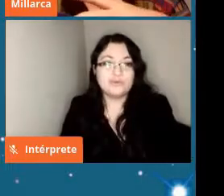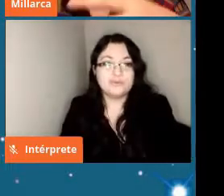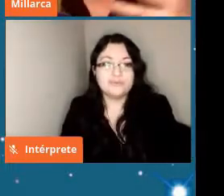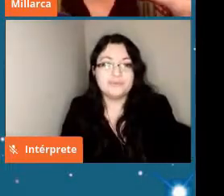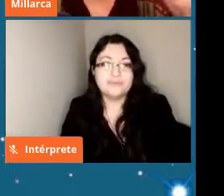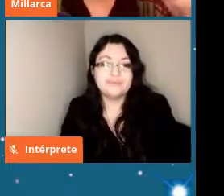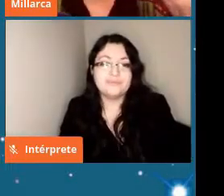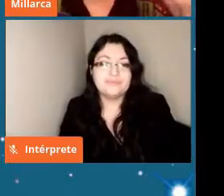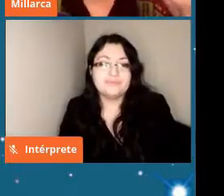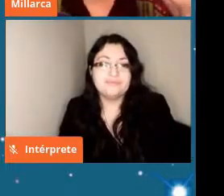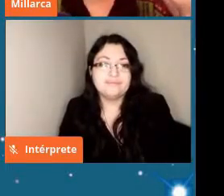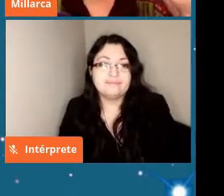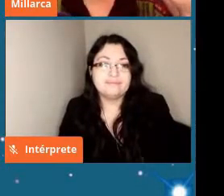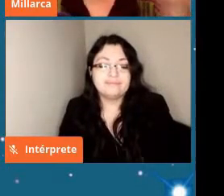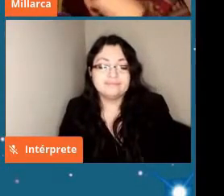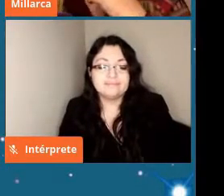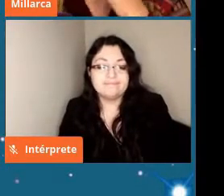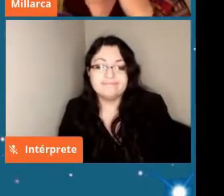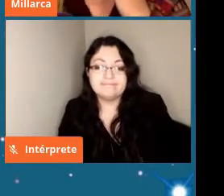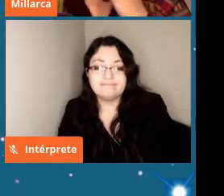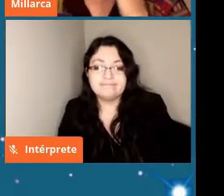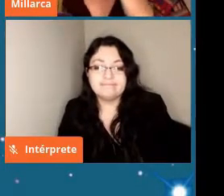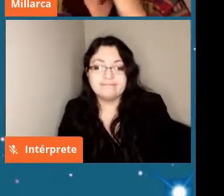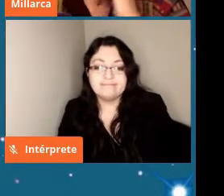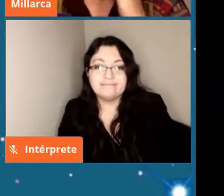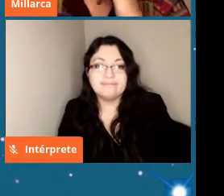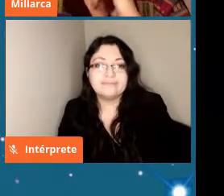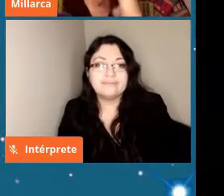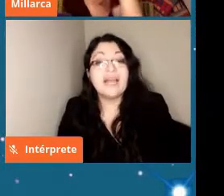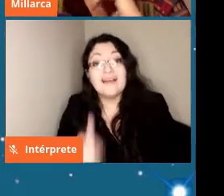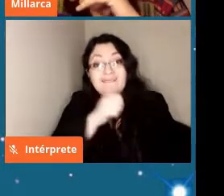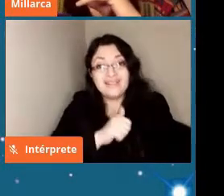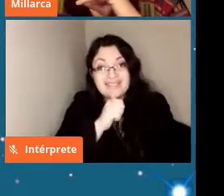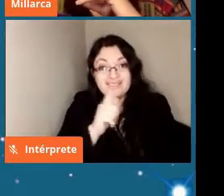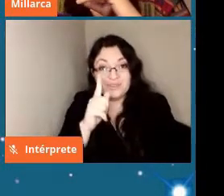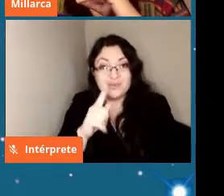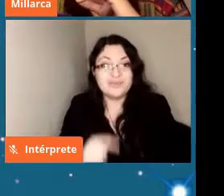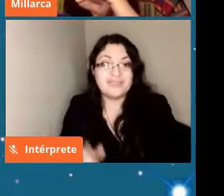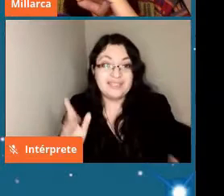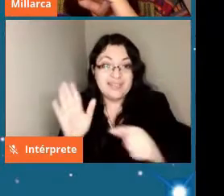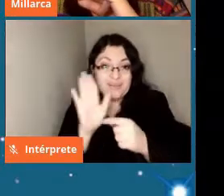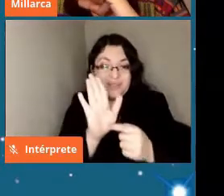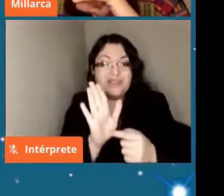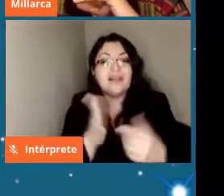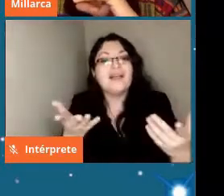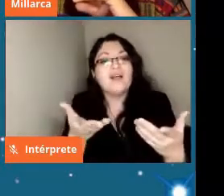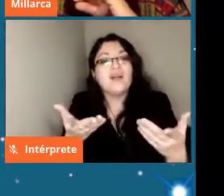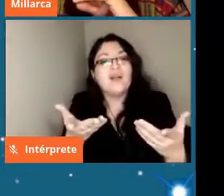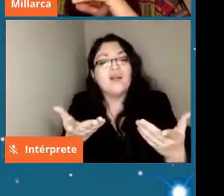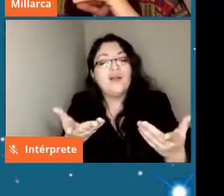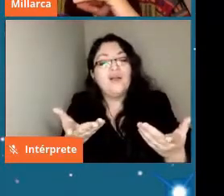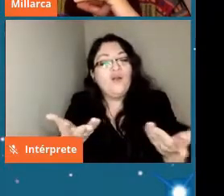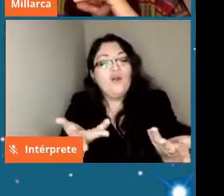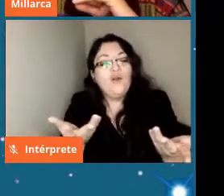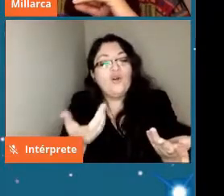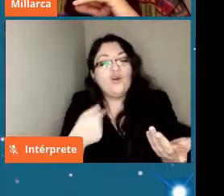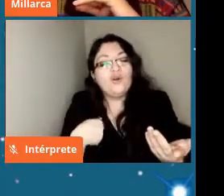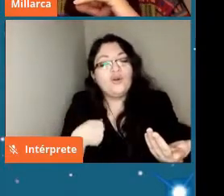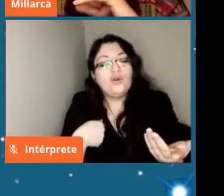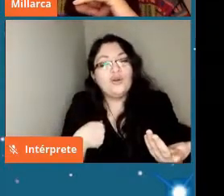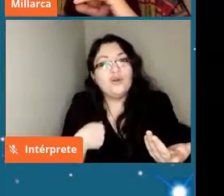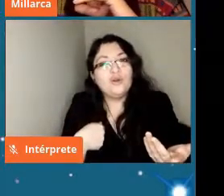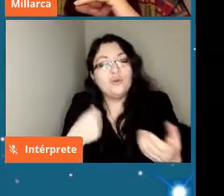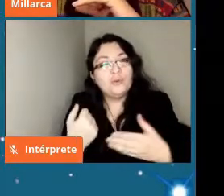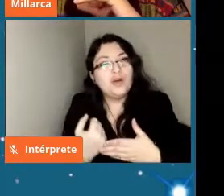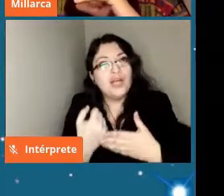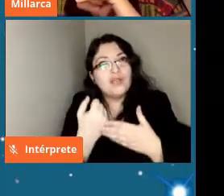entonces que me faltaba una que era la forma de contribuir a reconocer nuevos asteroides de